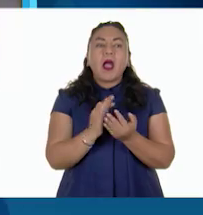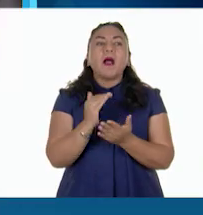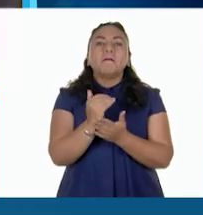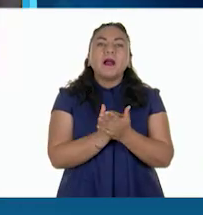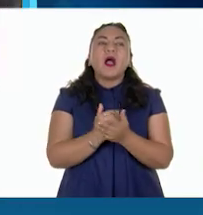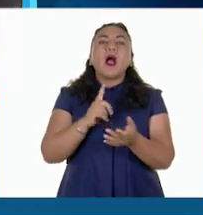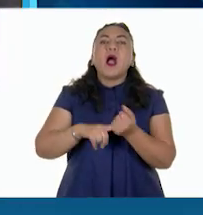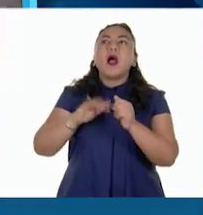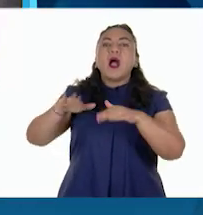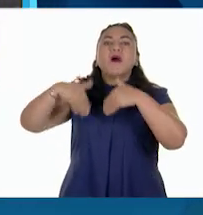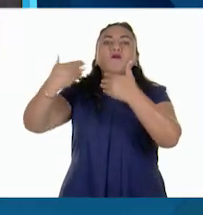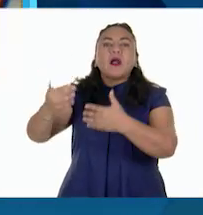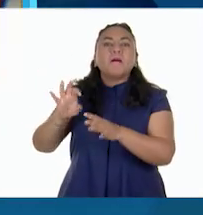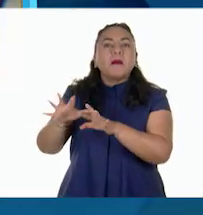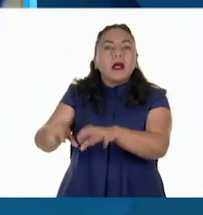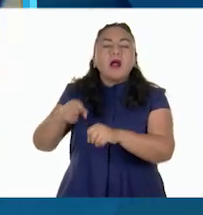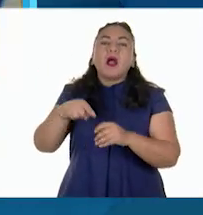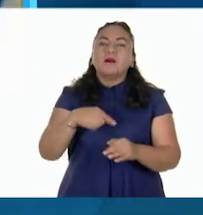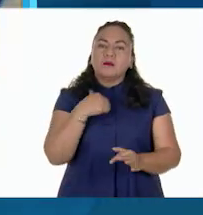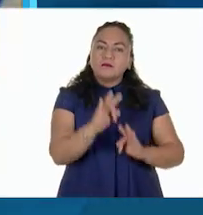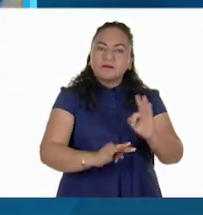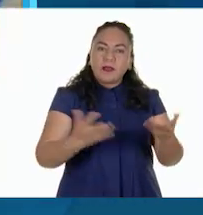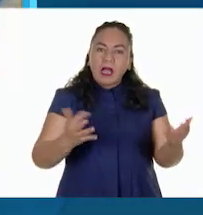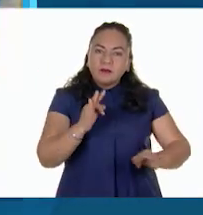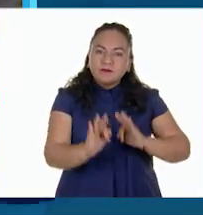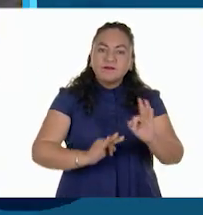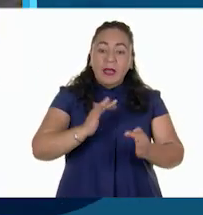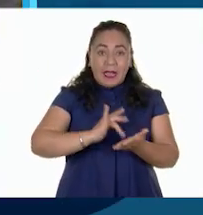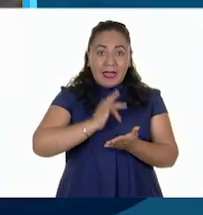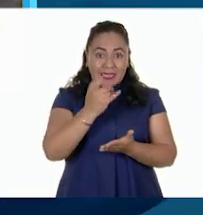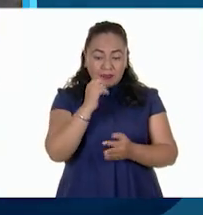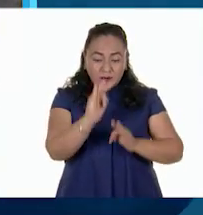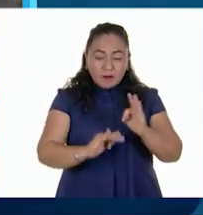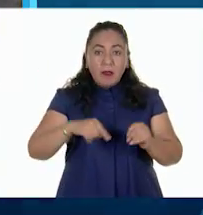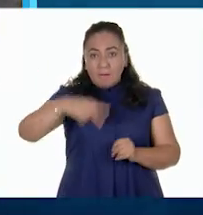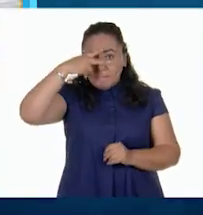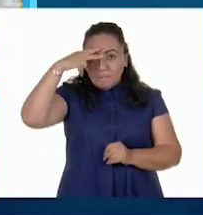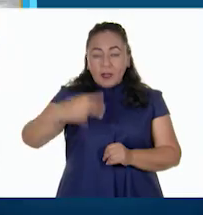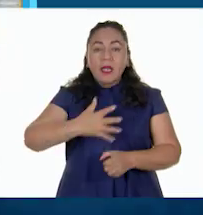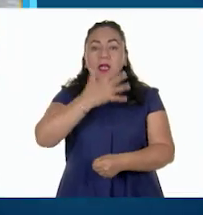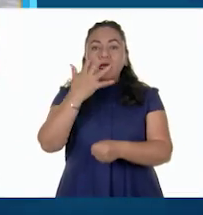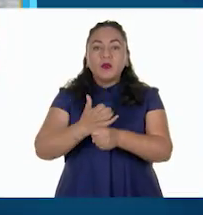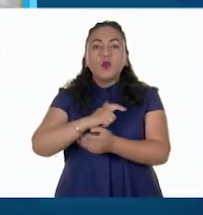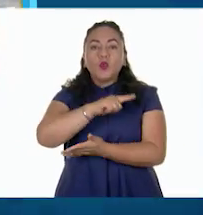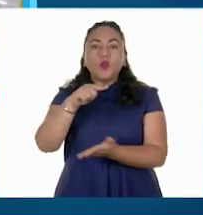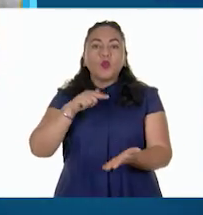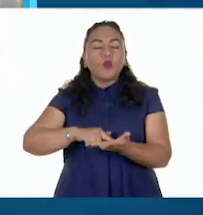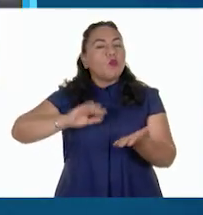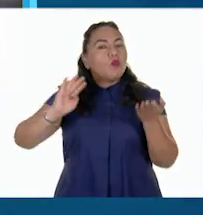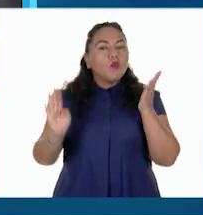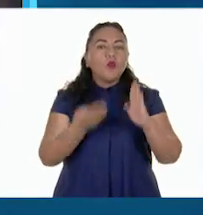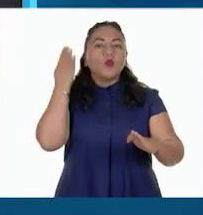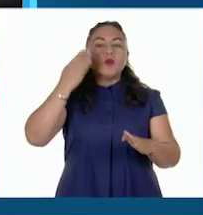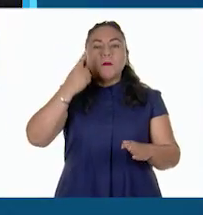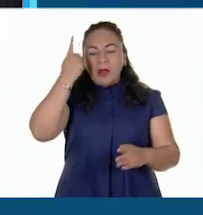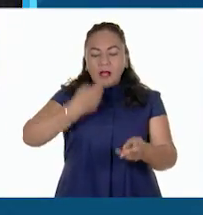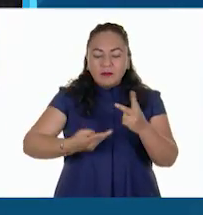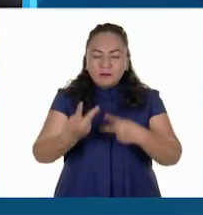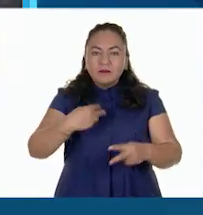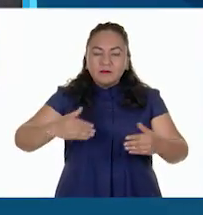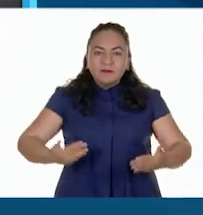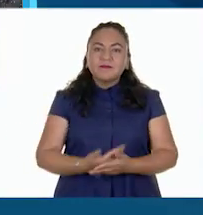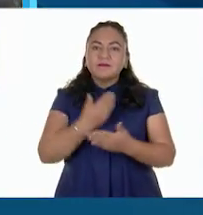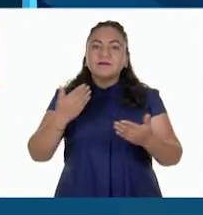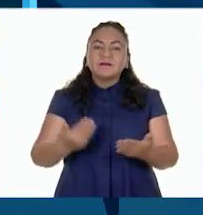presión sobre la vida silvestre. A través de la acuicultura, México ocupa el quinto lugar a nivel mundial en la producción de